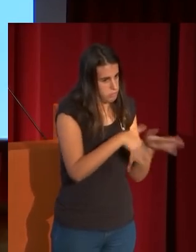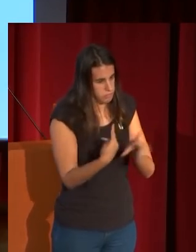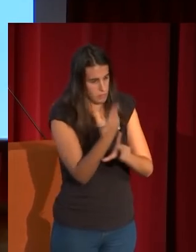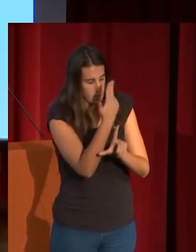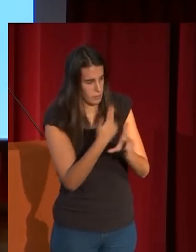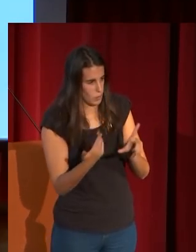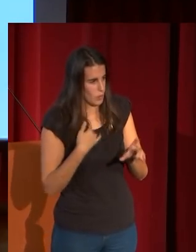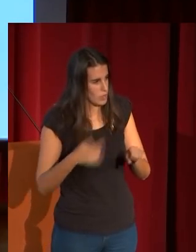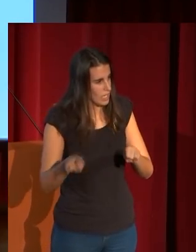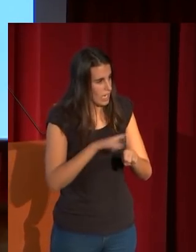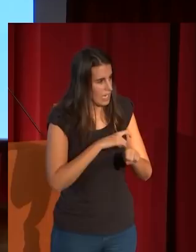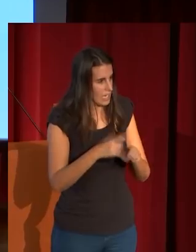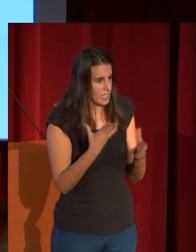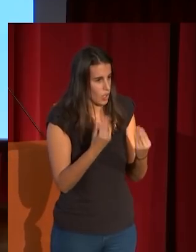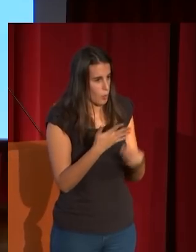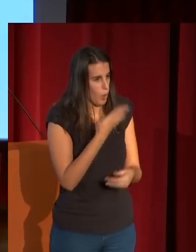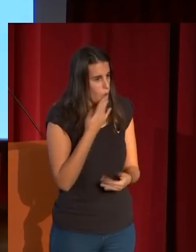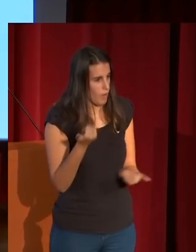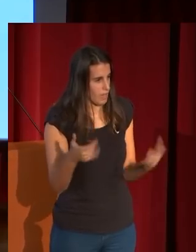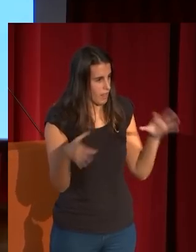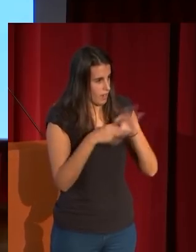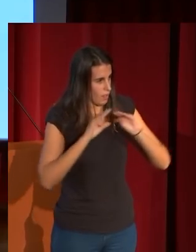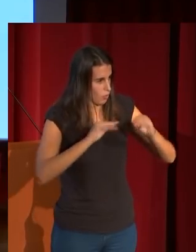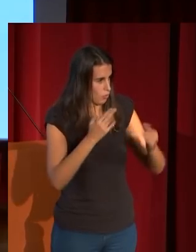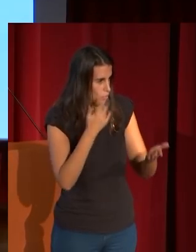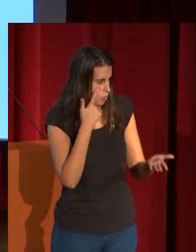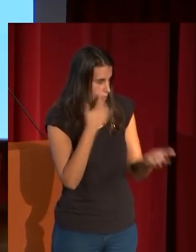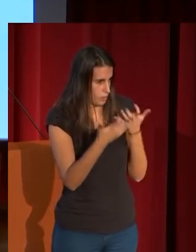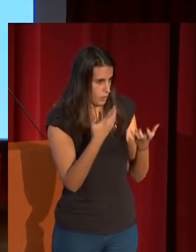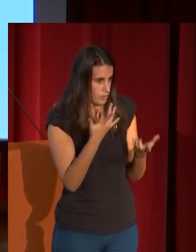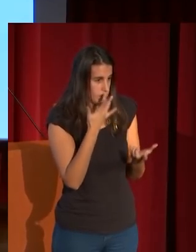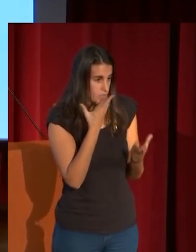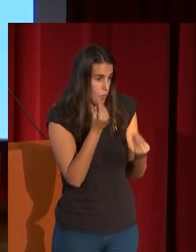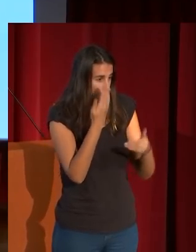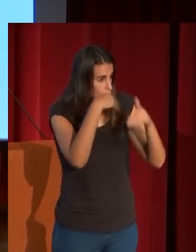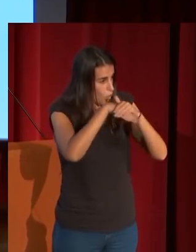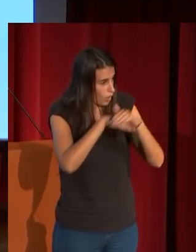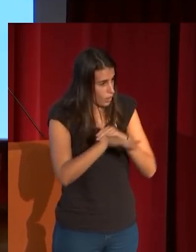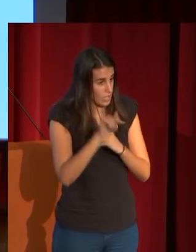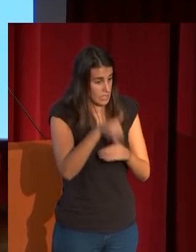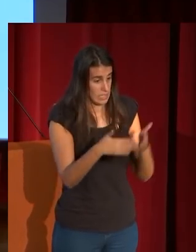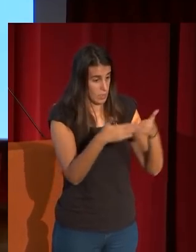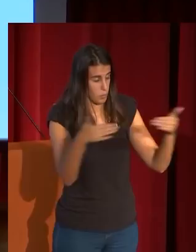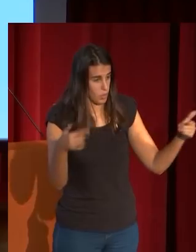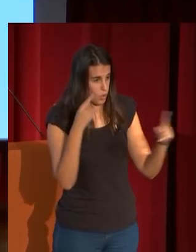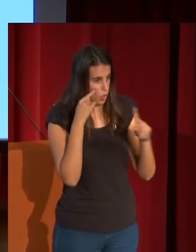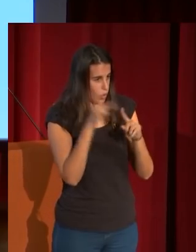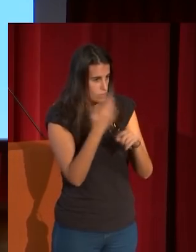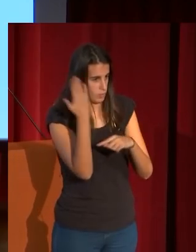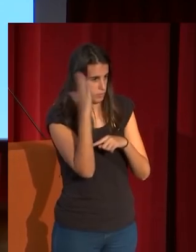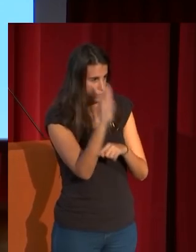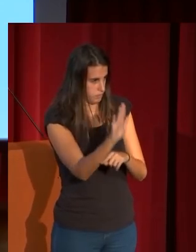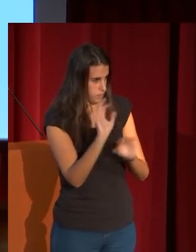carácter poliédrico de la figura de Fortuny el del coleccionismo que es lo que esta exposición ha